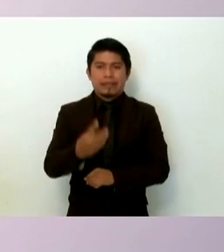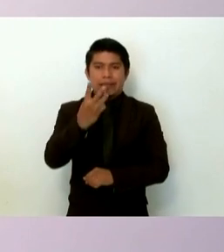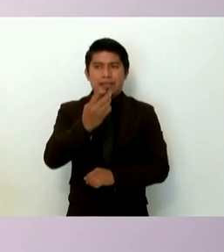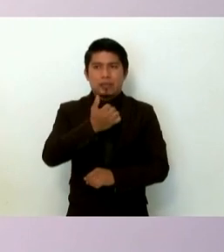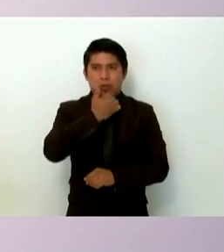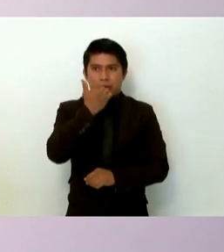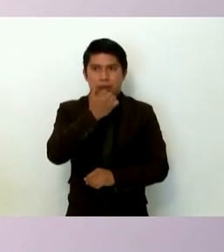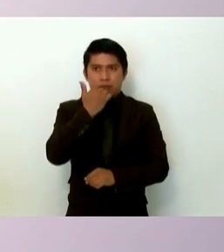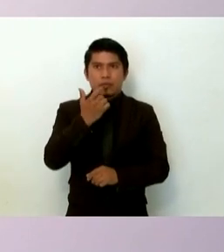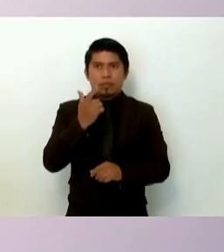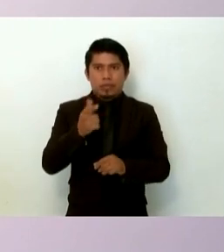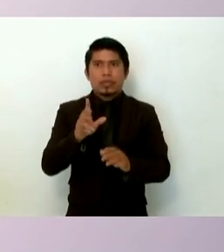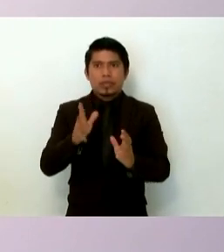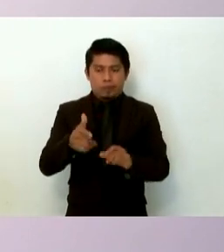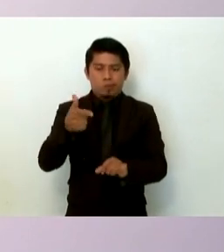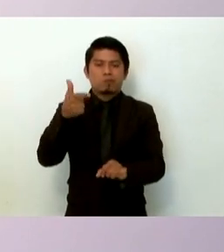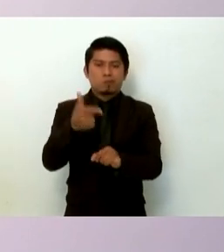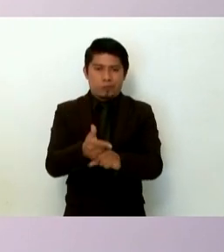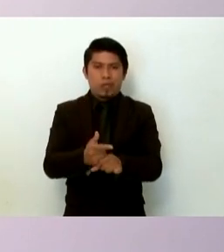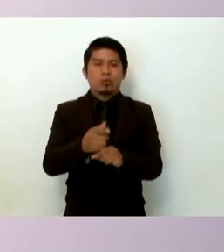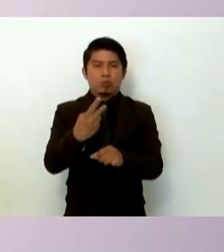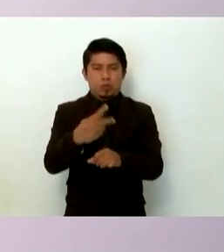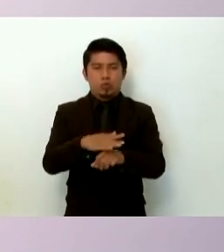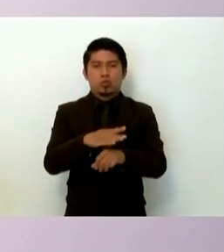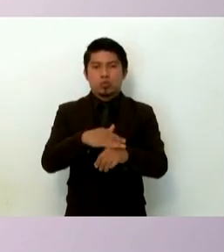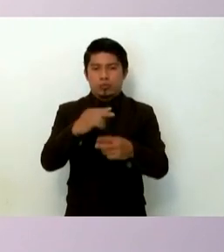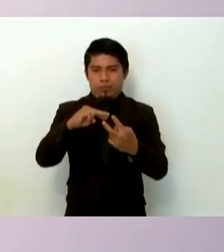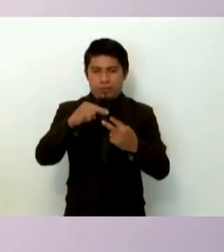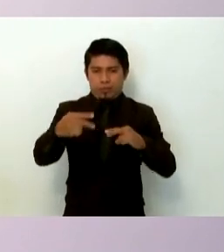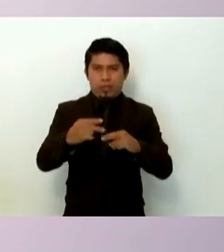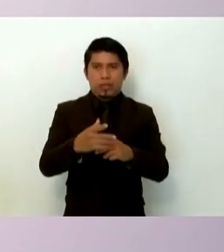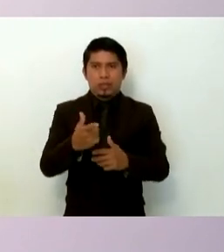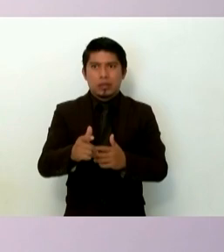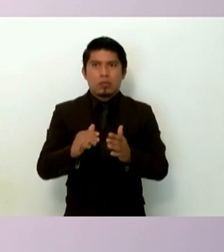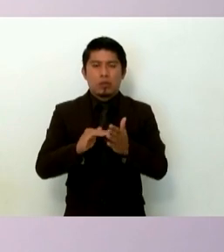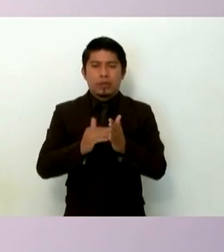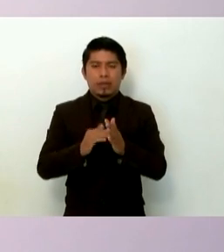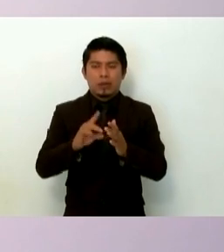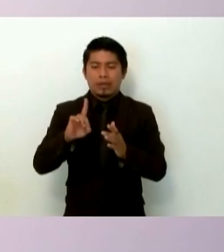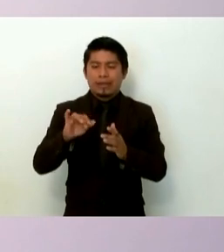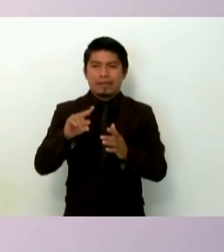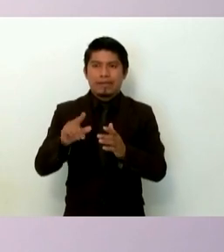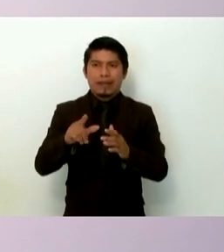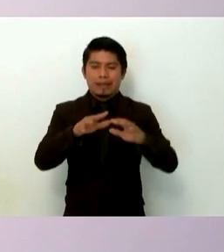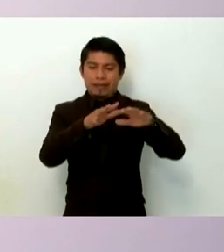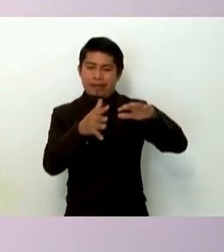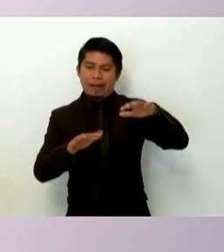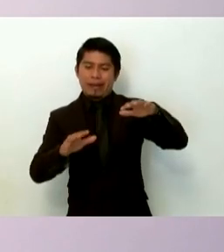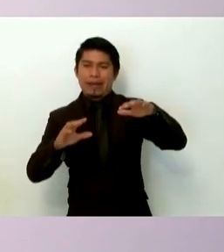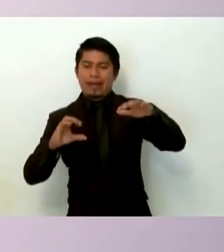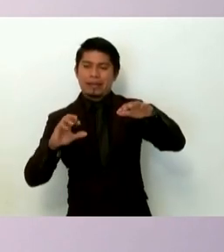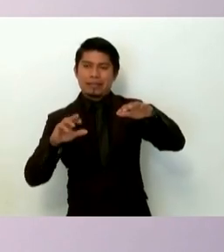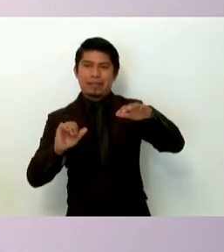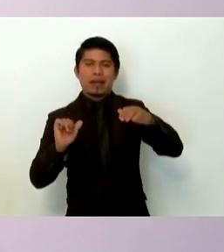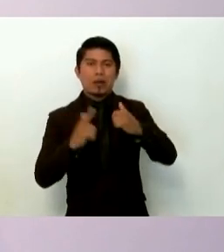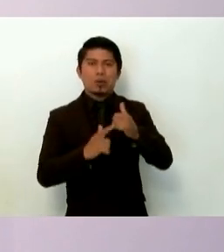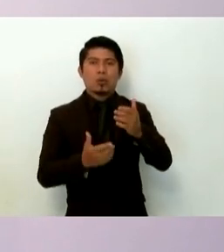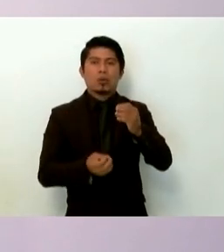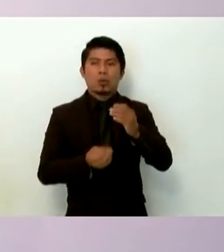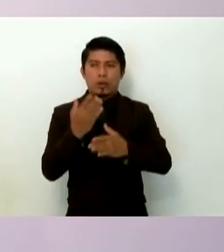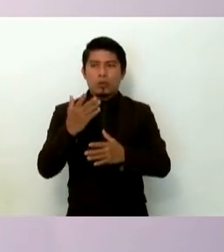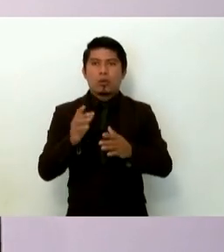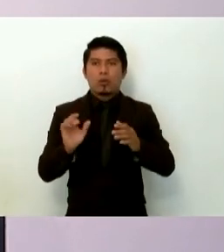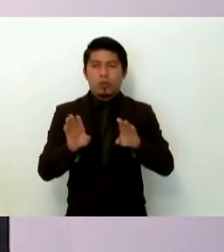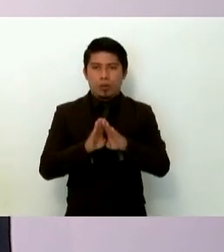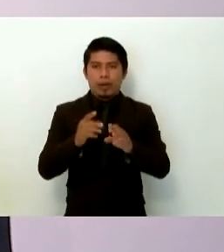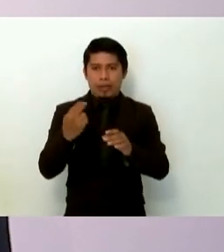los estudiantes que han sido plenamente identificados tal modelo digital de la barranca de la carnicería algo novedoso como lo